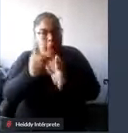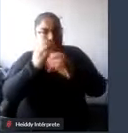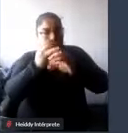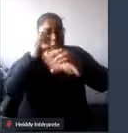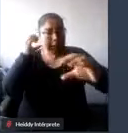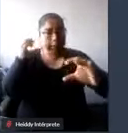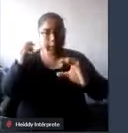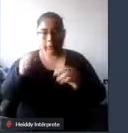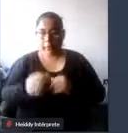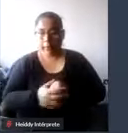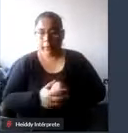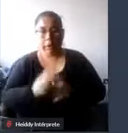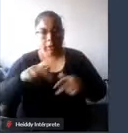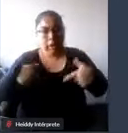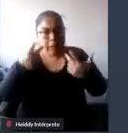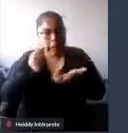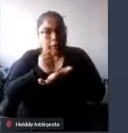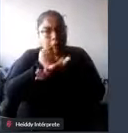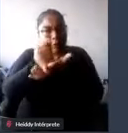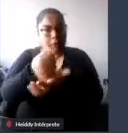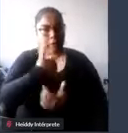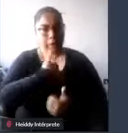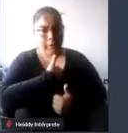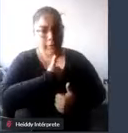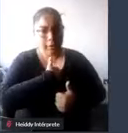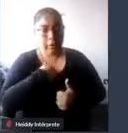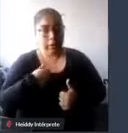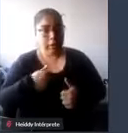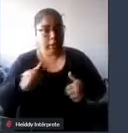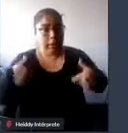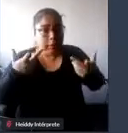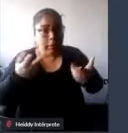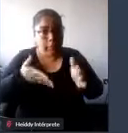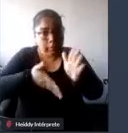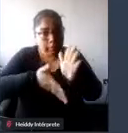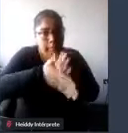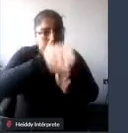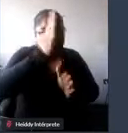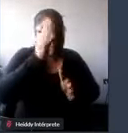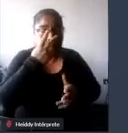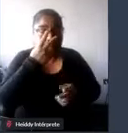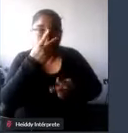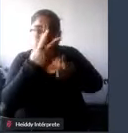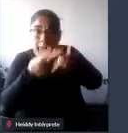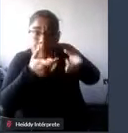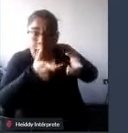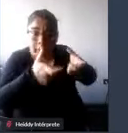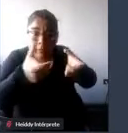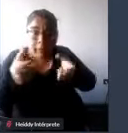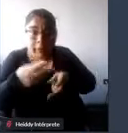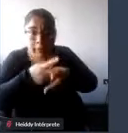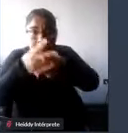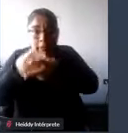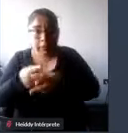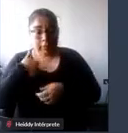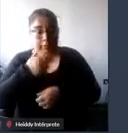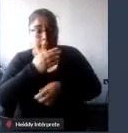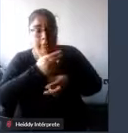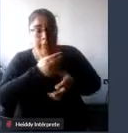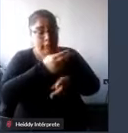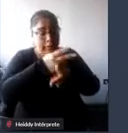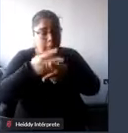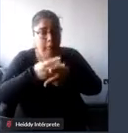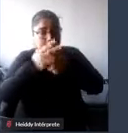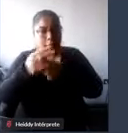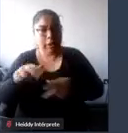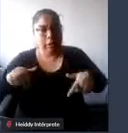que me ofrezca a mí la posibilidad y las suficientes garantías de seguridad para